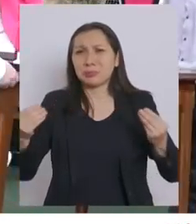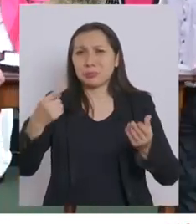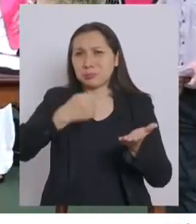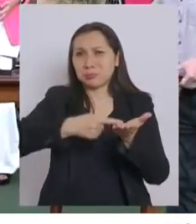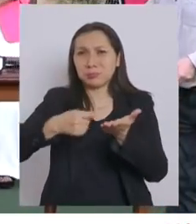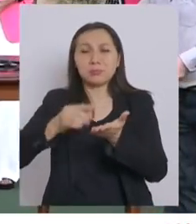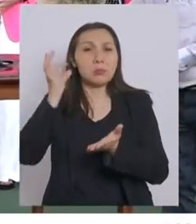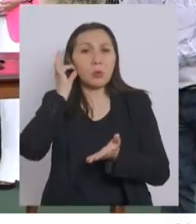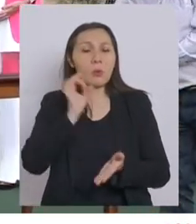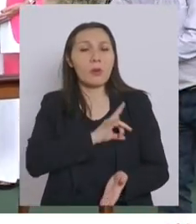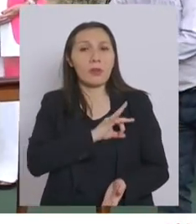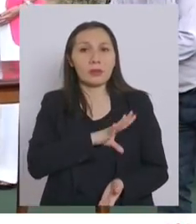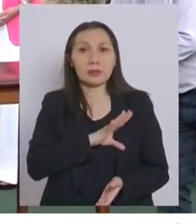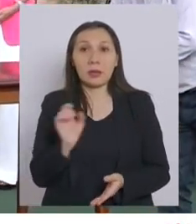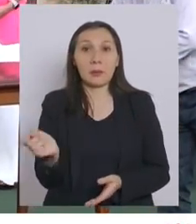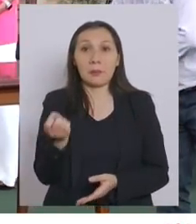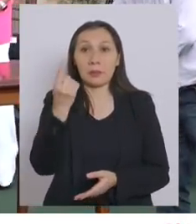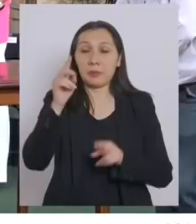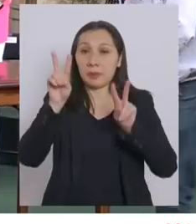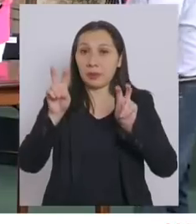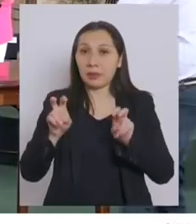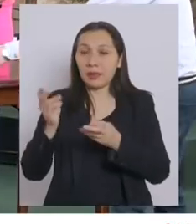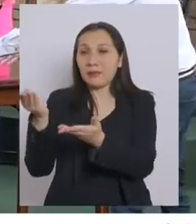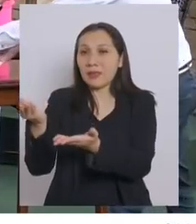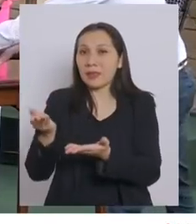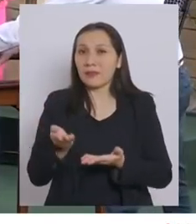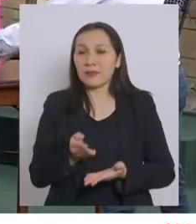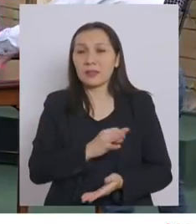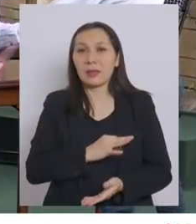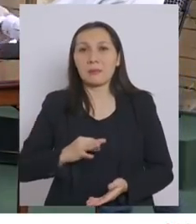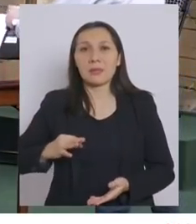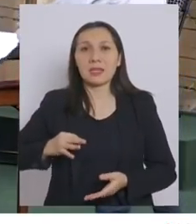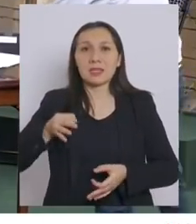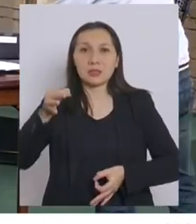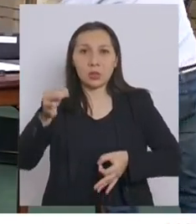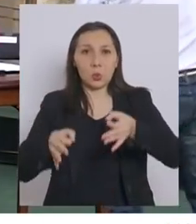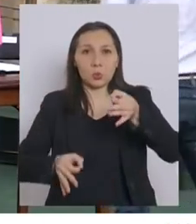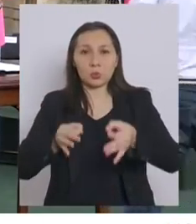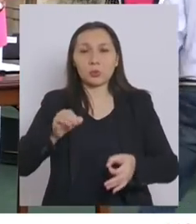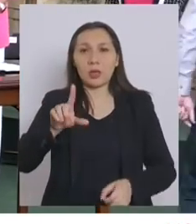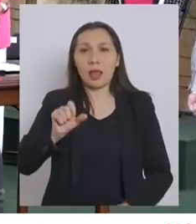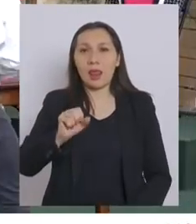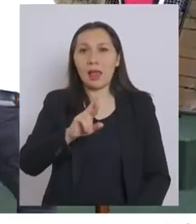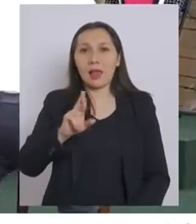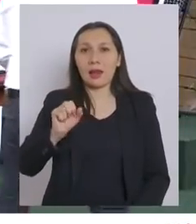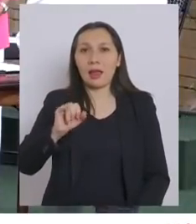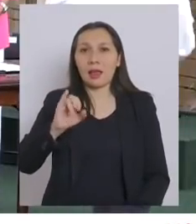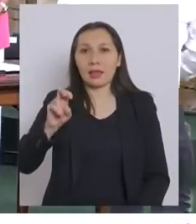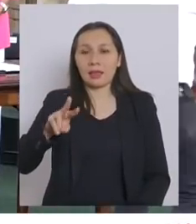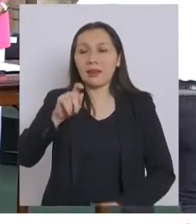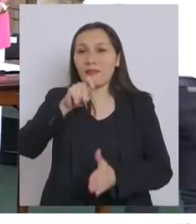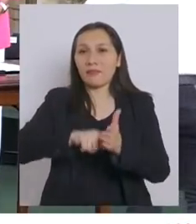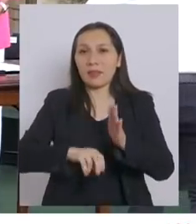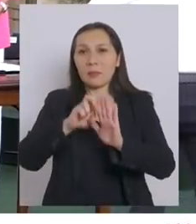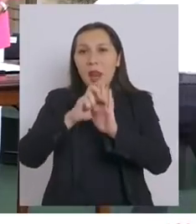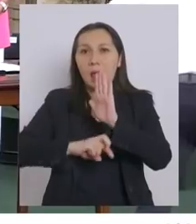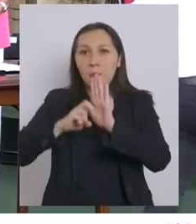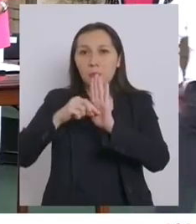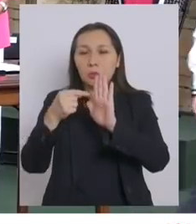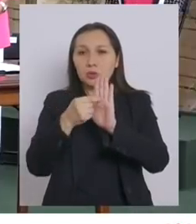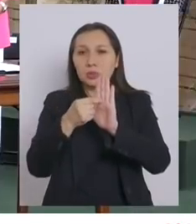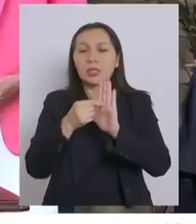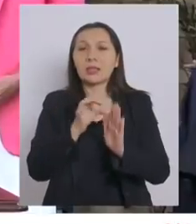de nuestro país. En primer lugar, invitamos al Ministro de Justicia, Hernán Larraín, a firmar el proyecto,